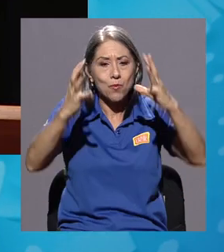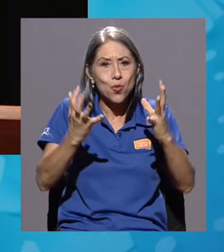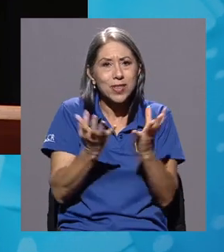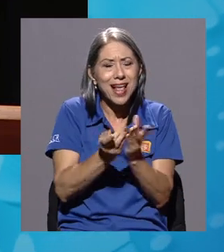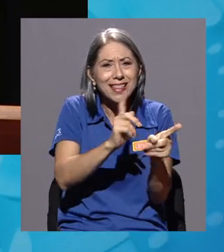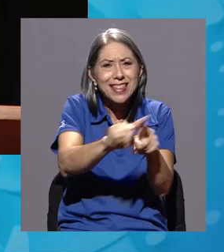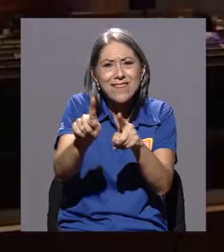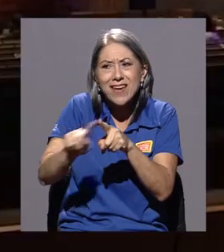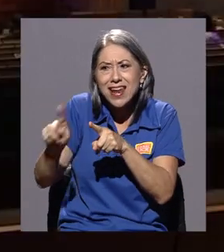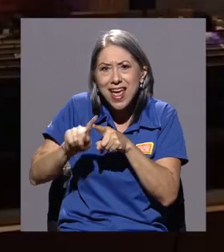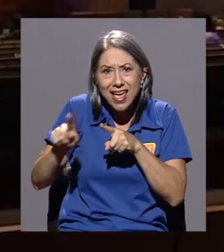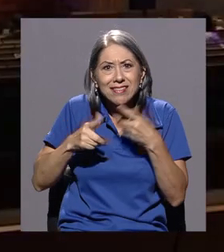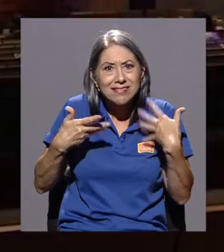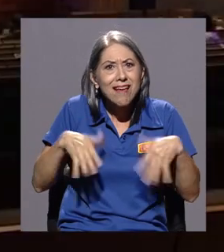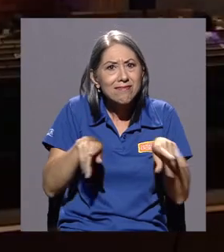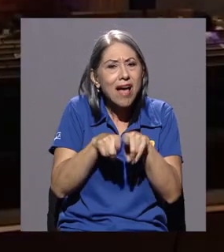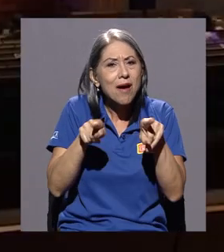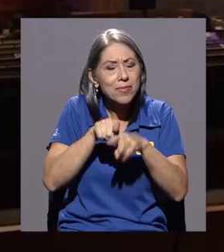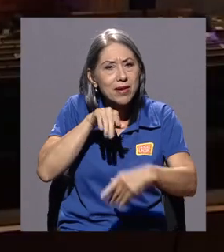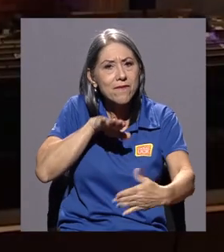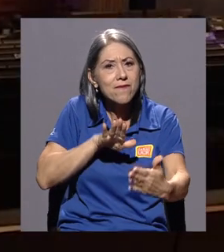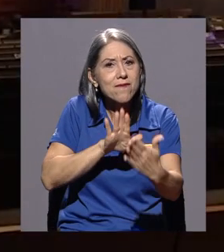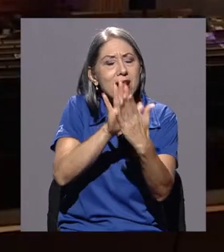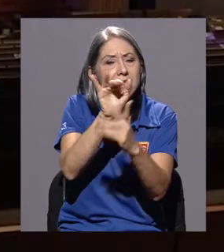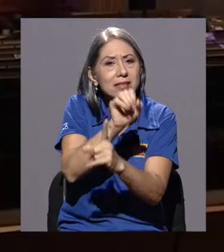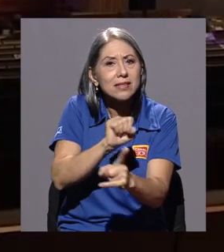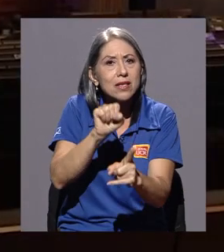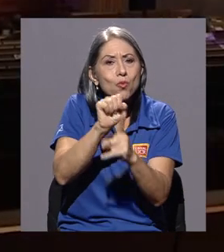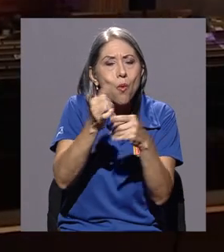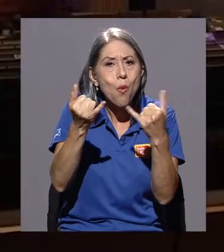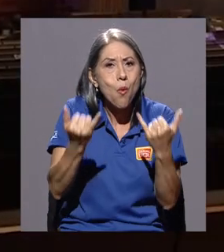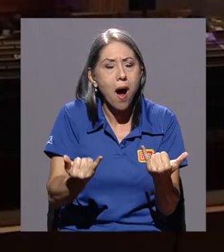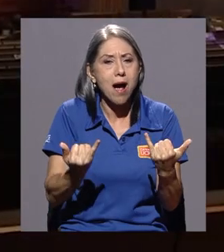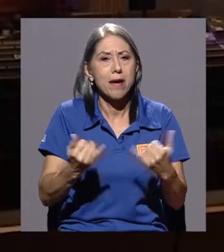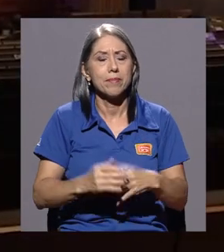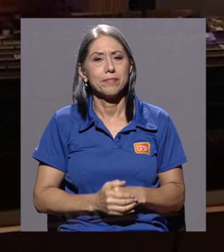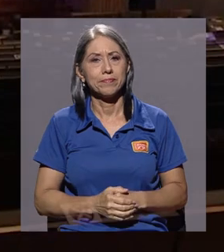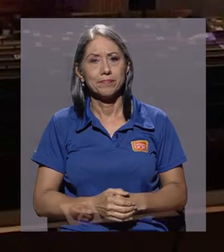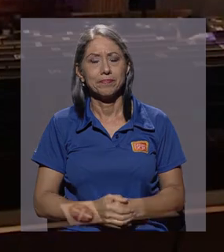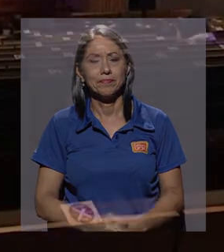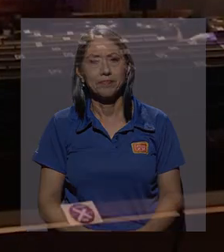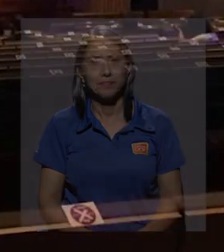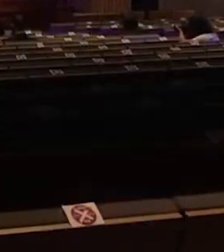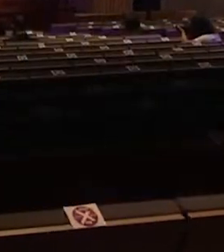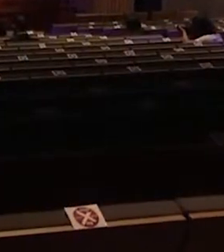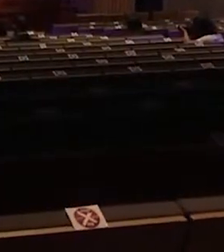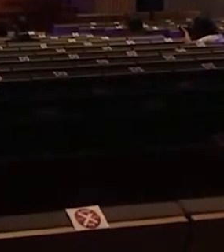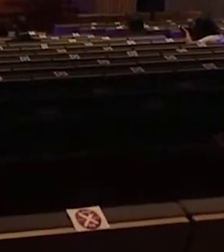estos retos tan dramáticamente manifestados en el momento presente